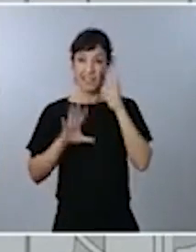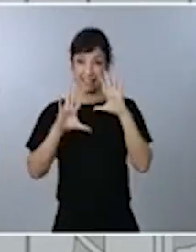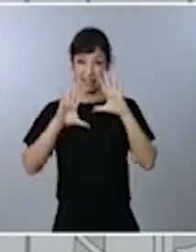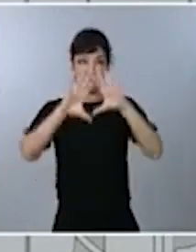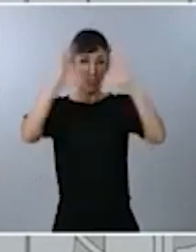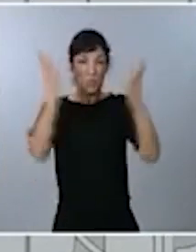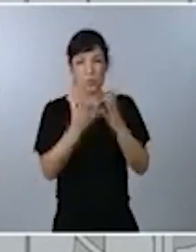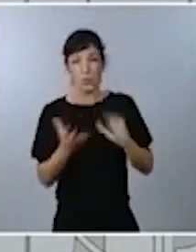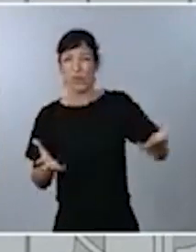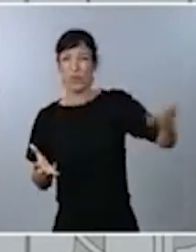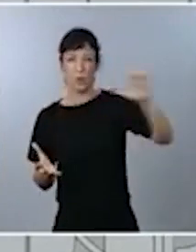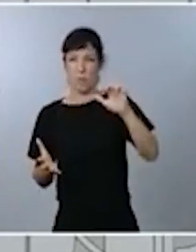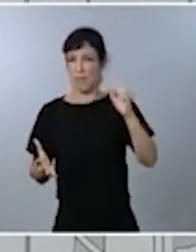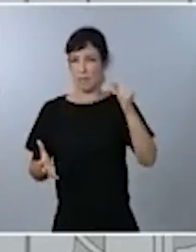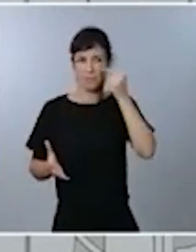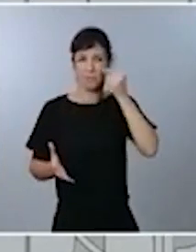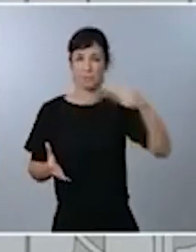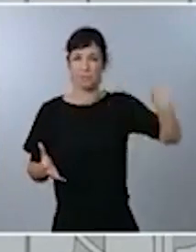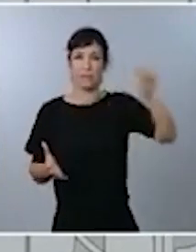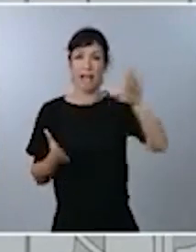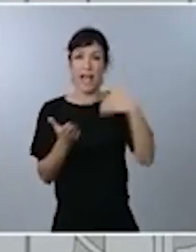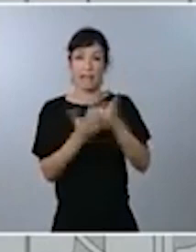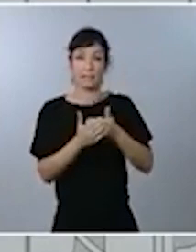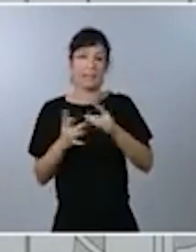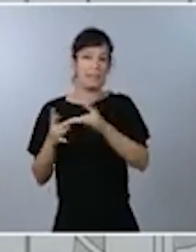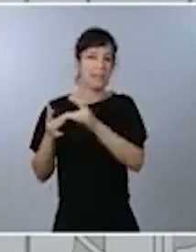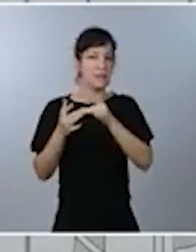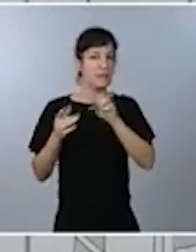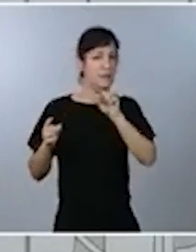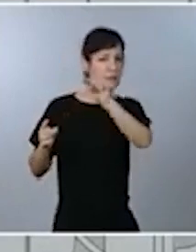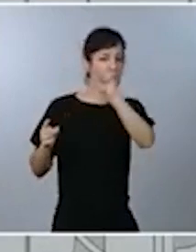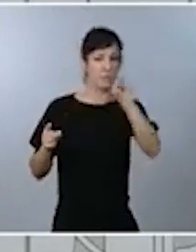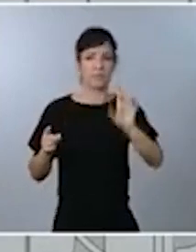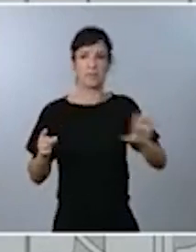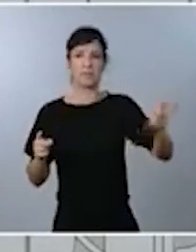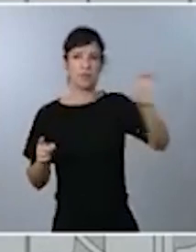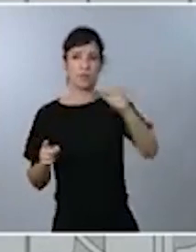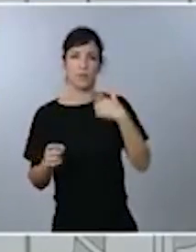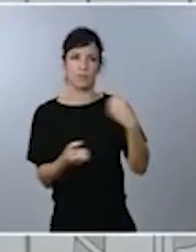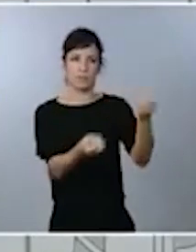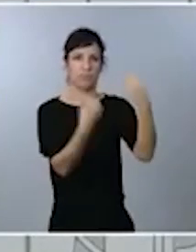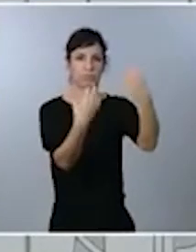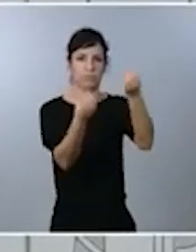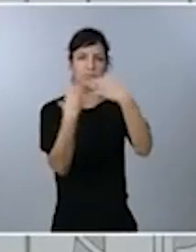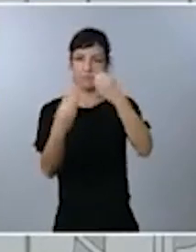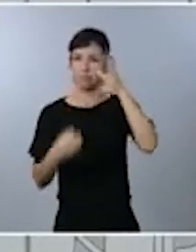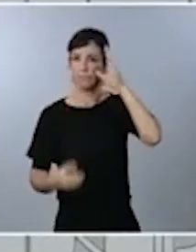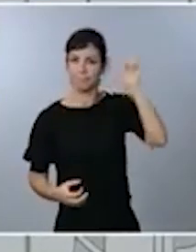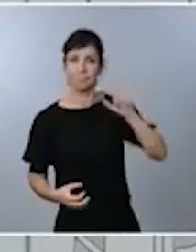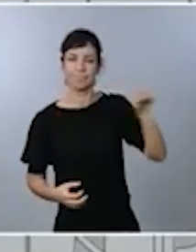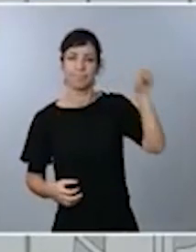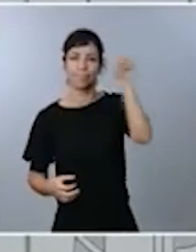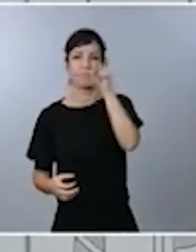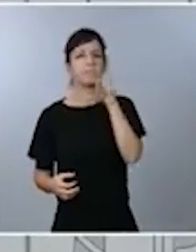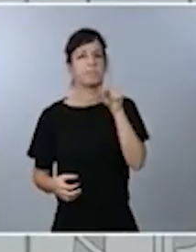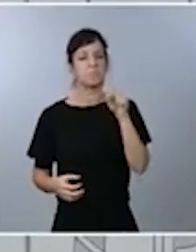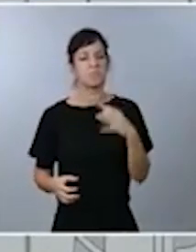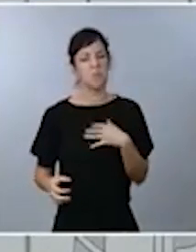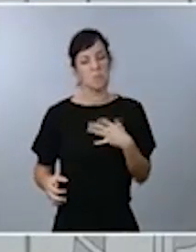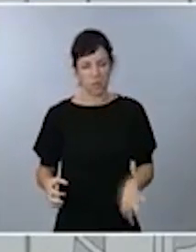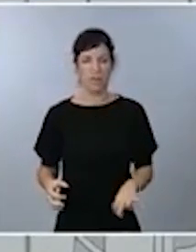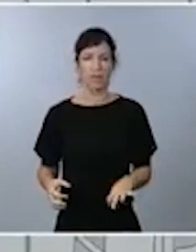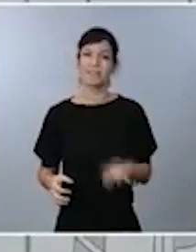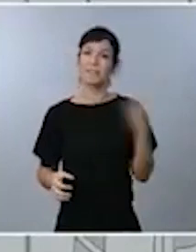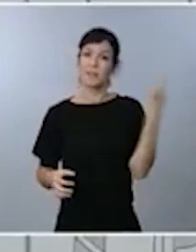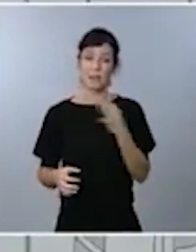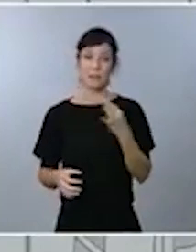semana pasada de los labios de los principales líderes de los países europeos. Pero podemos y debemos hacerlo. Lo conseguimos una primera